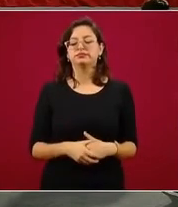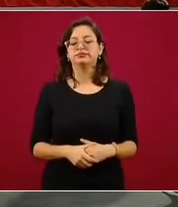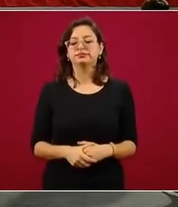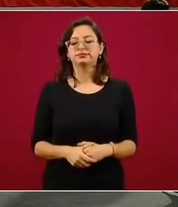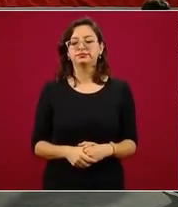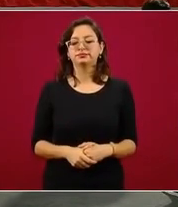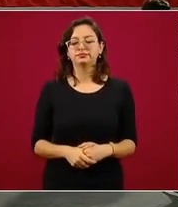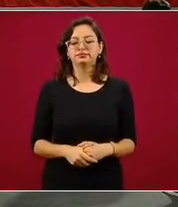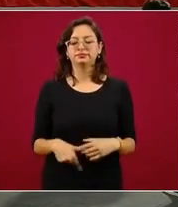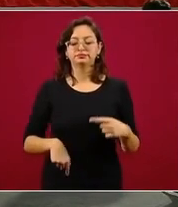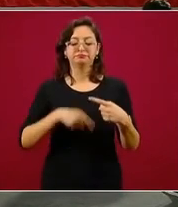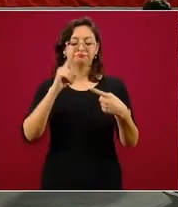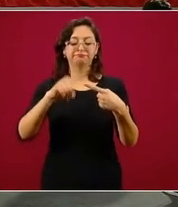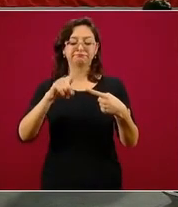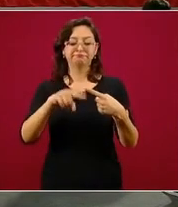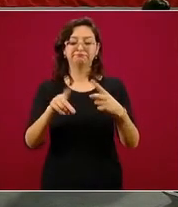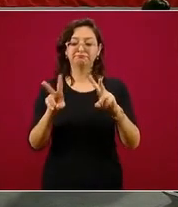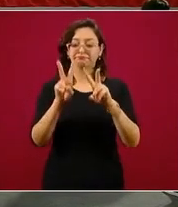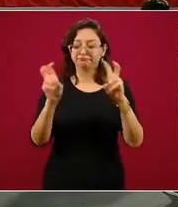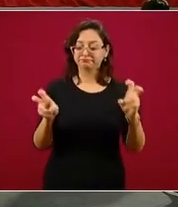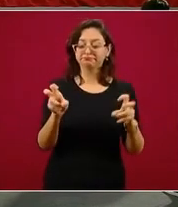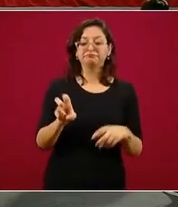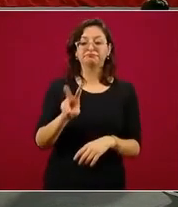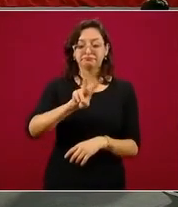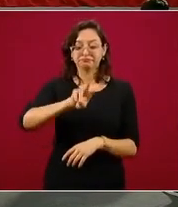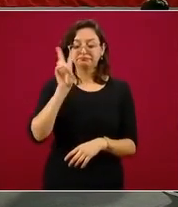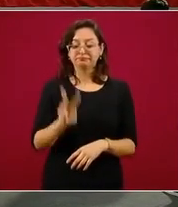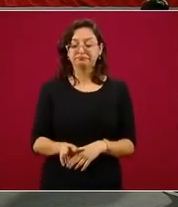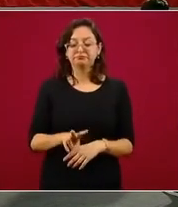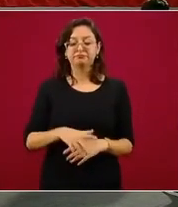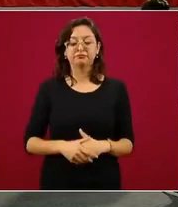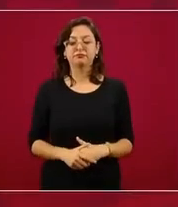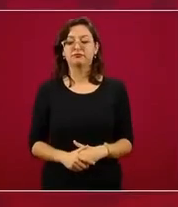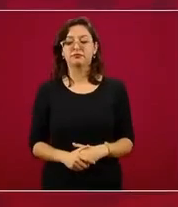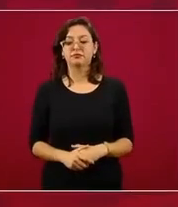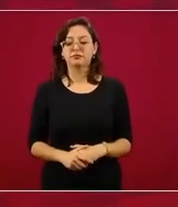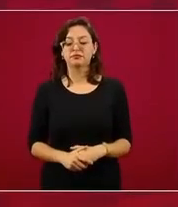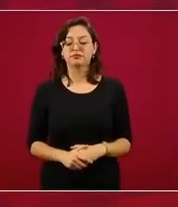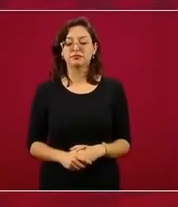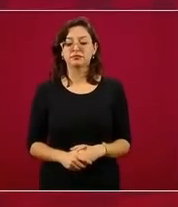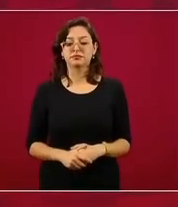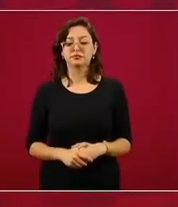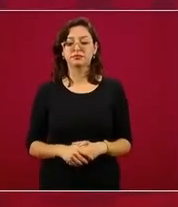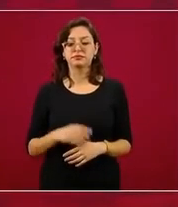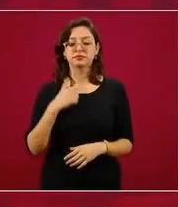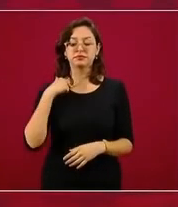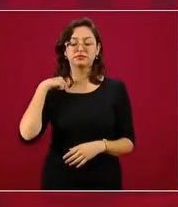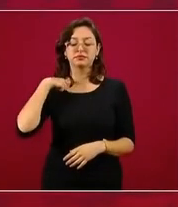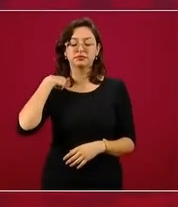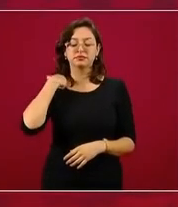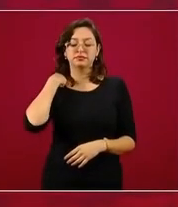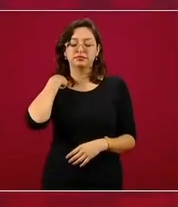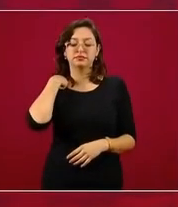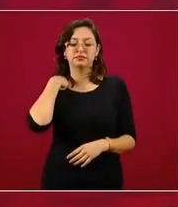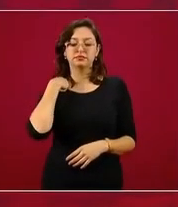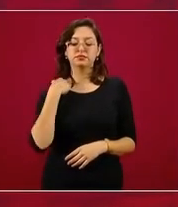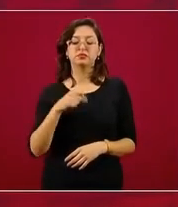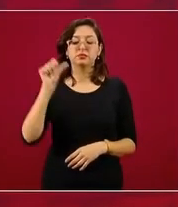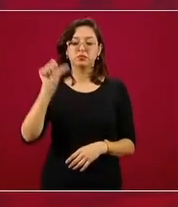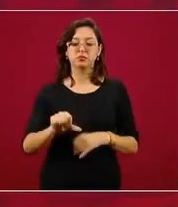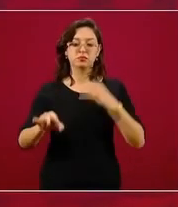Bueno, sobre lo primero, efectivamente, como se conoció hoy en medios